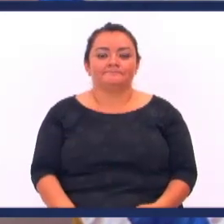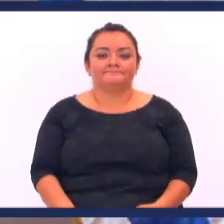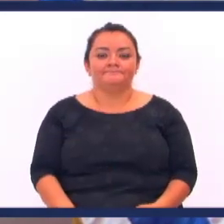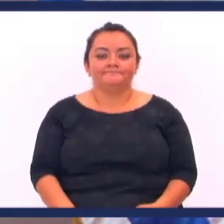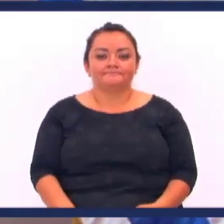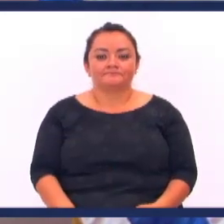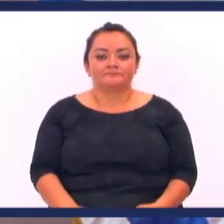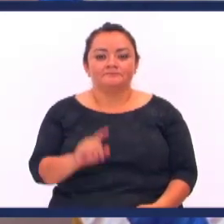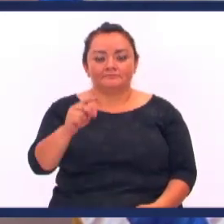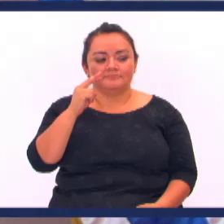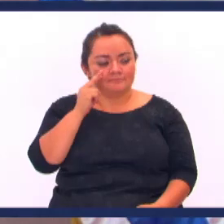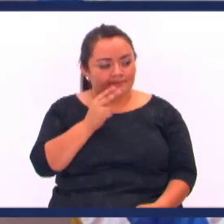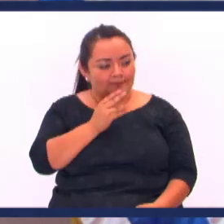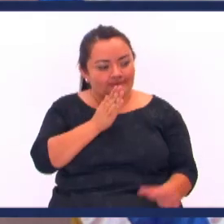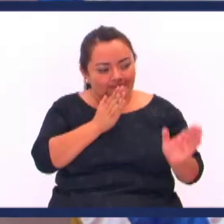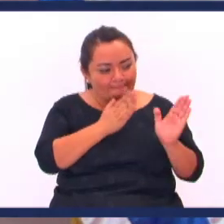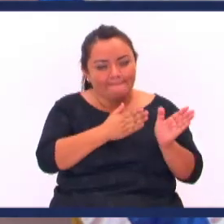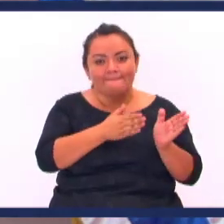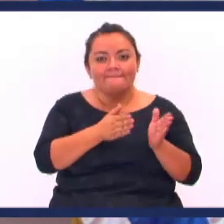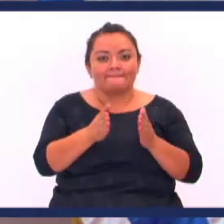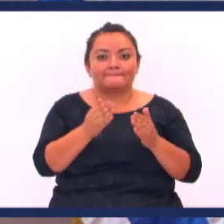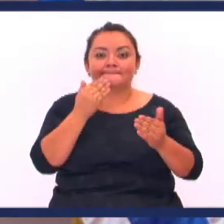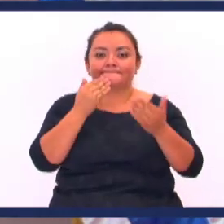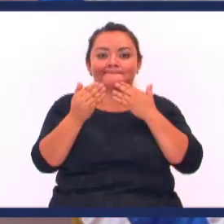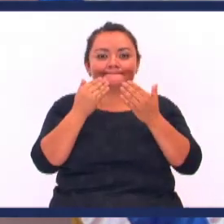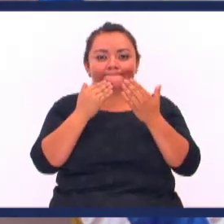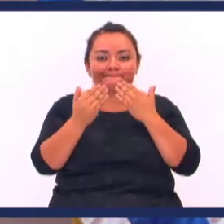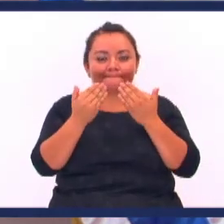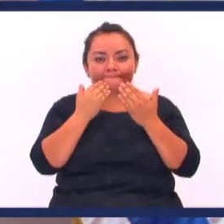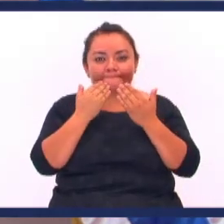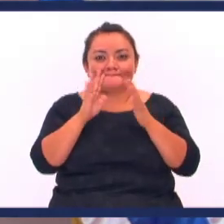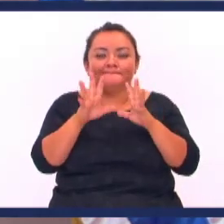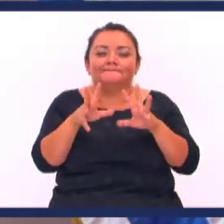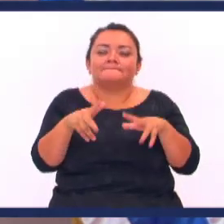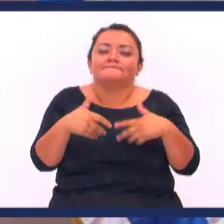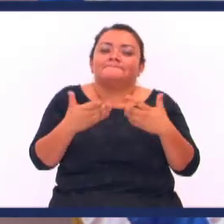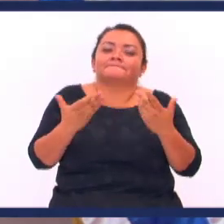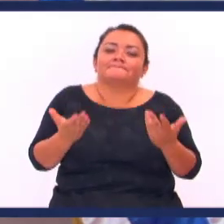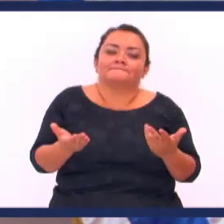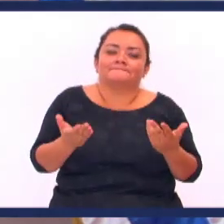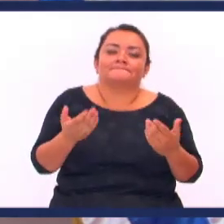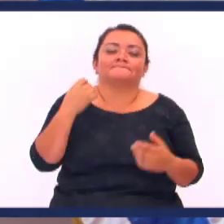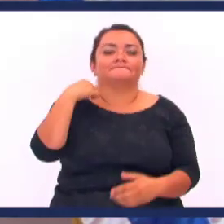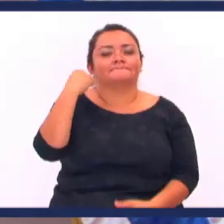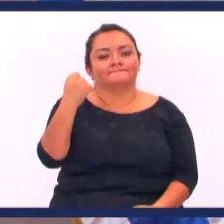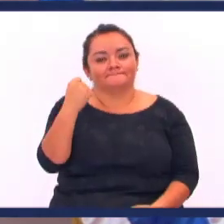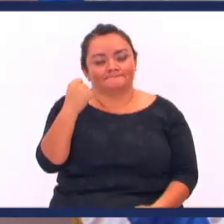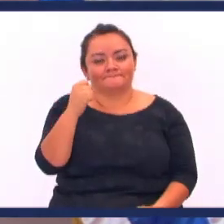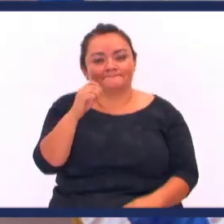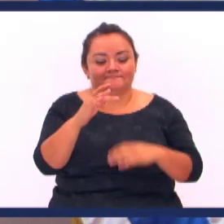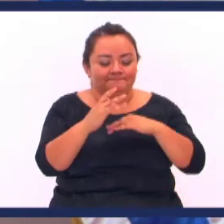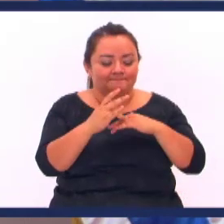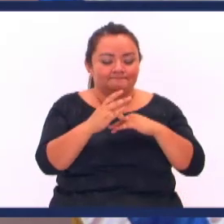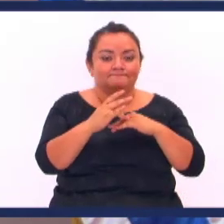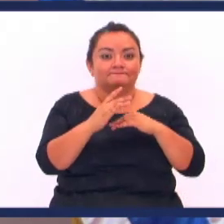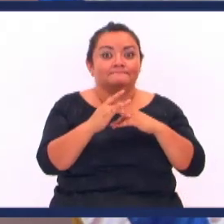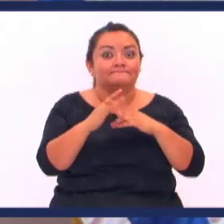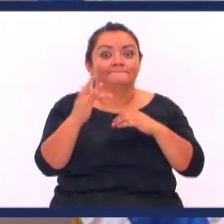comienza a ver Cómo son los procesos Y nos explicaron Cómo es el valor De un diamante